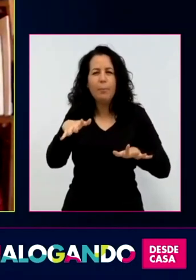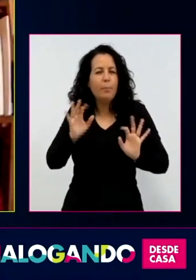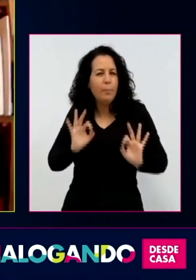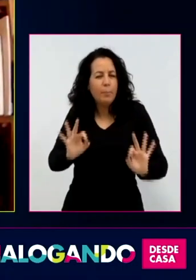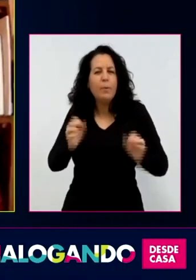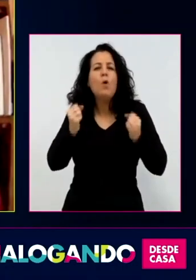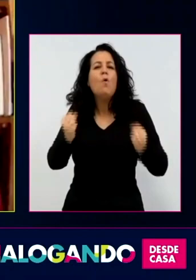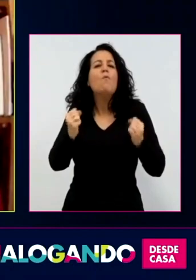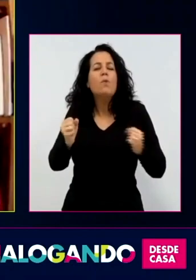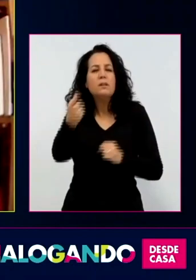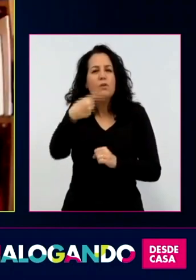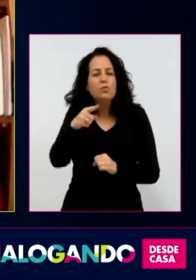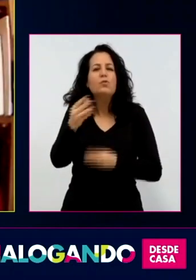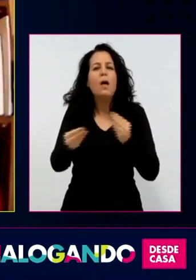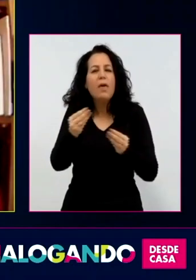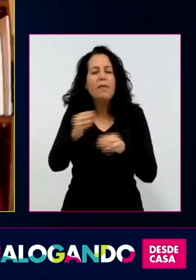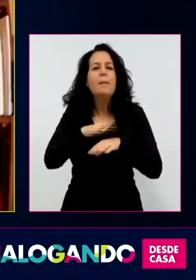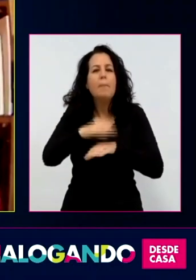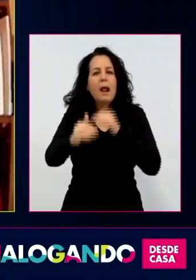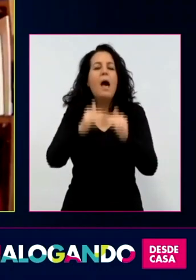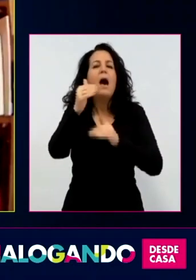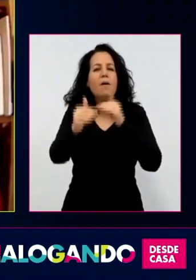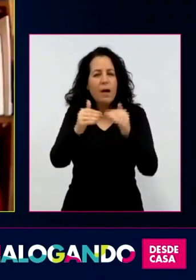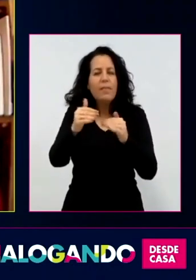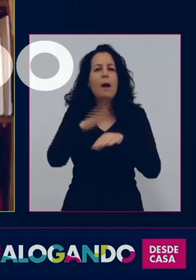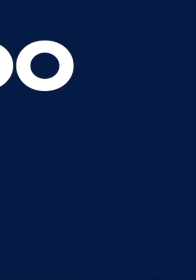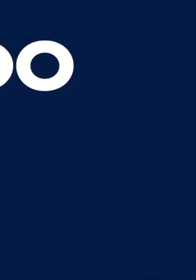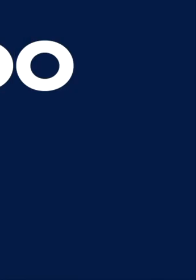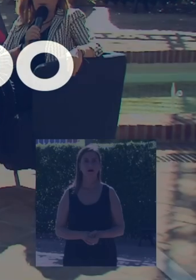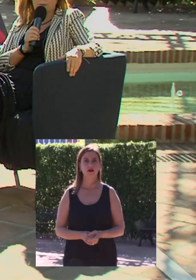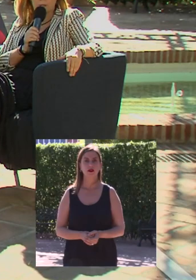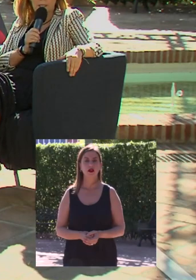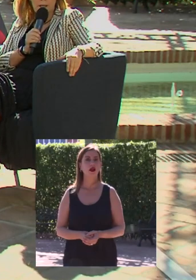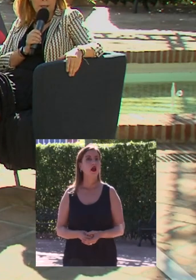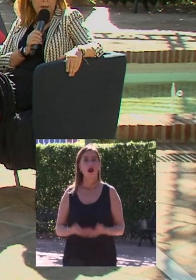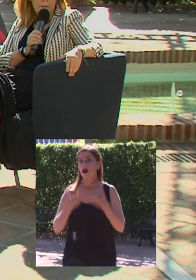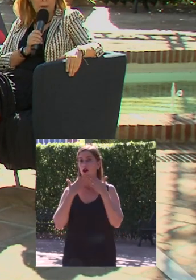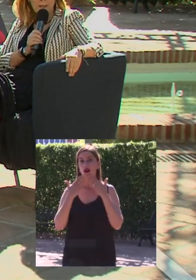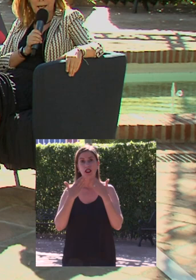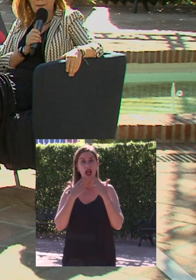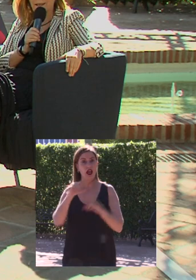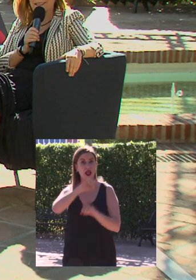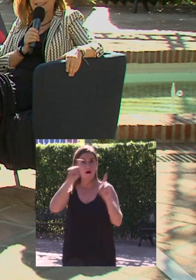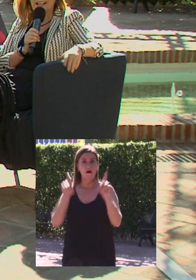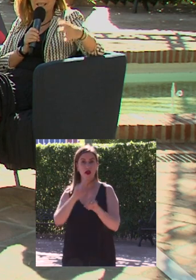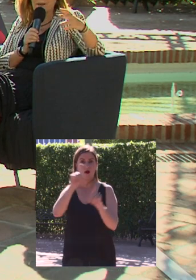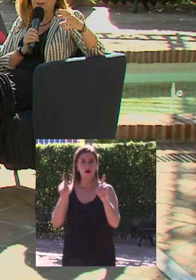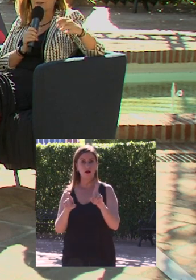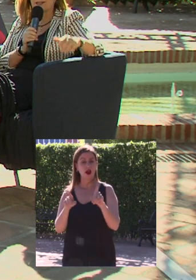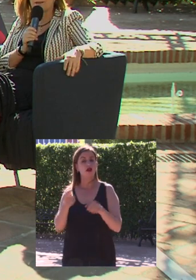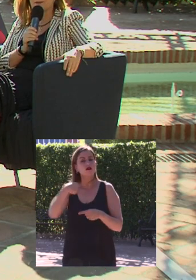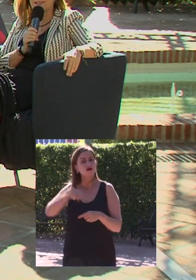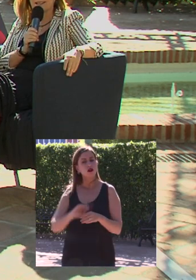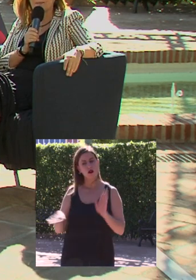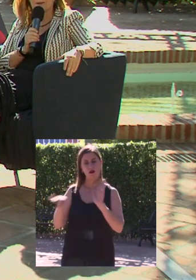hacer para avanzar a pesar de ese viento en contra? Muchas gracias Bueno, muchas gracias por la pregunta la verdad es que seguimos